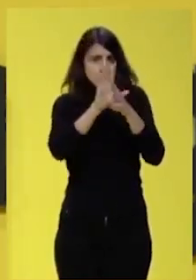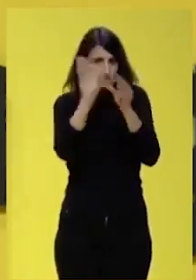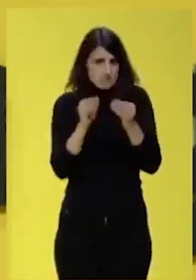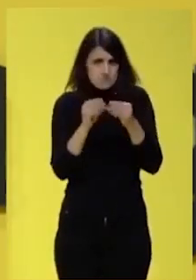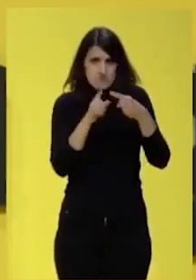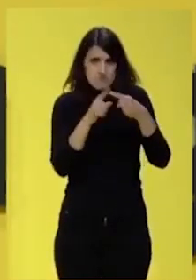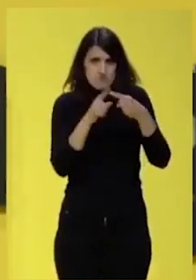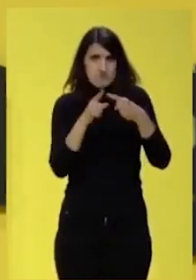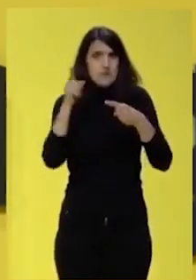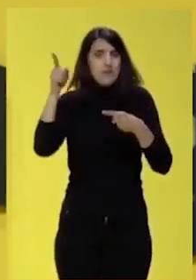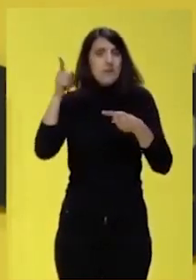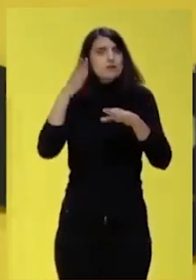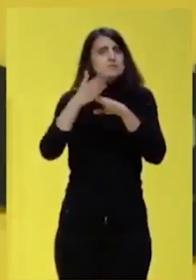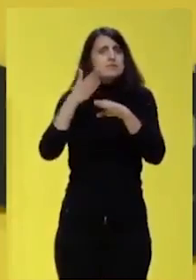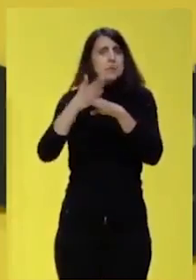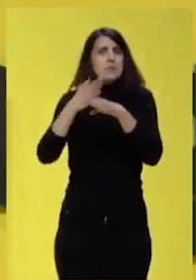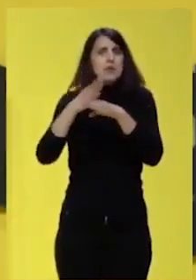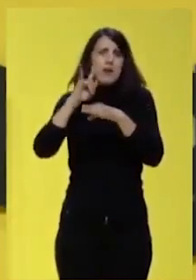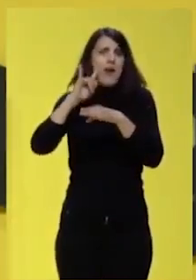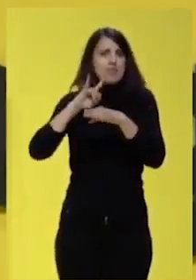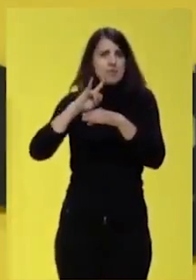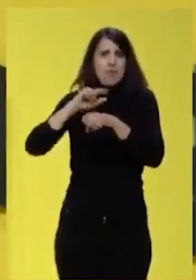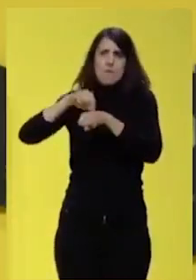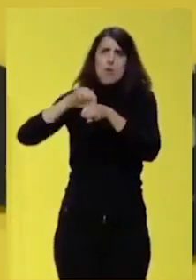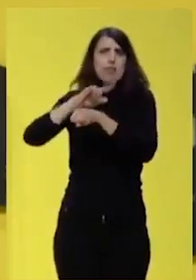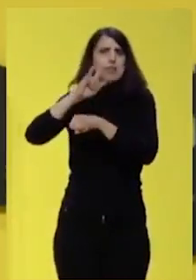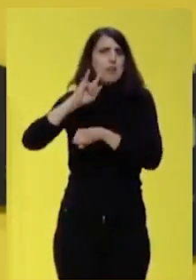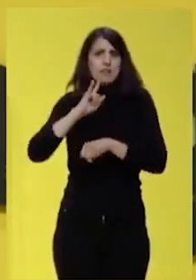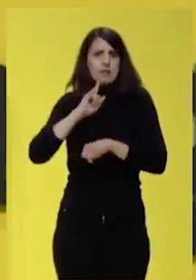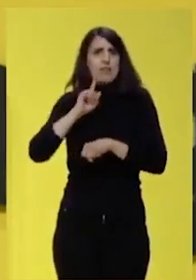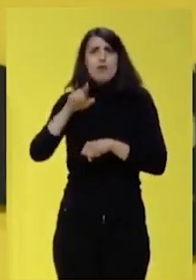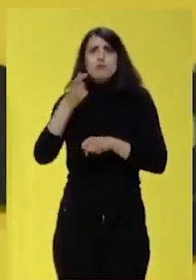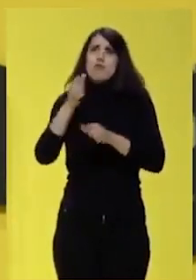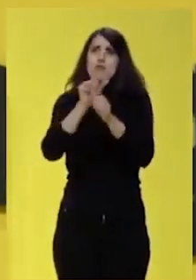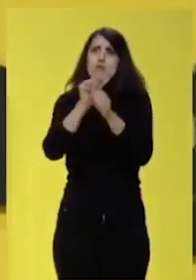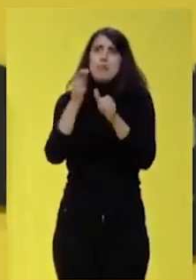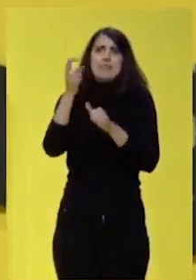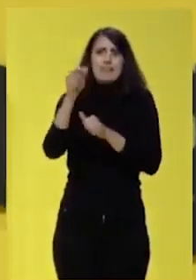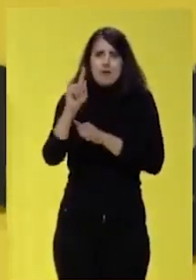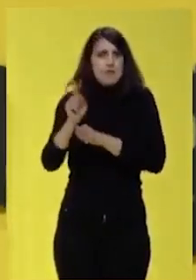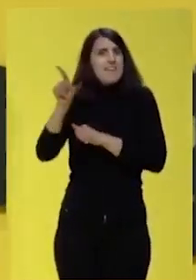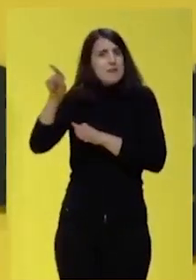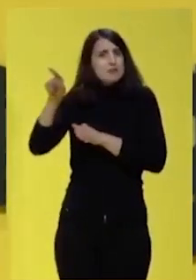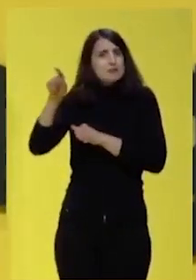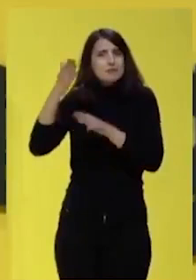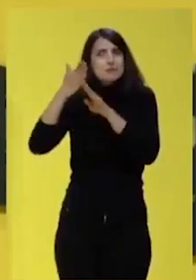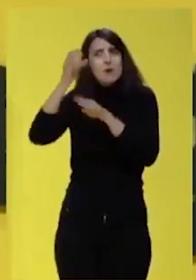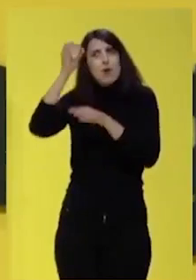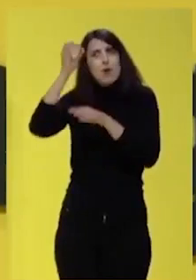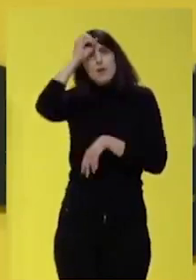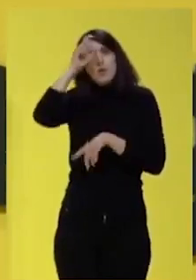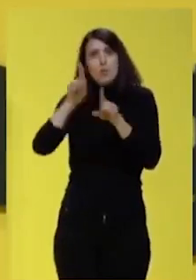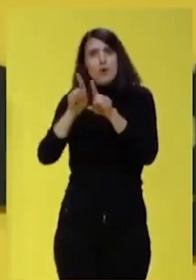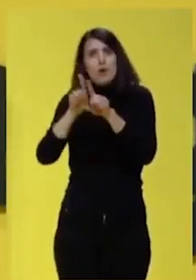Siguen viviendo en el modo analógico de la política. No están en la era digital. Todavía siguen pensando que es